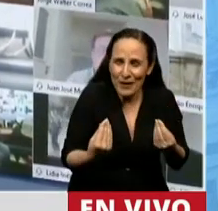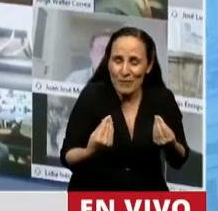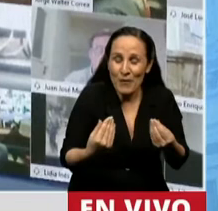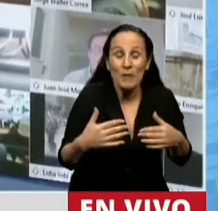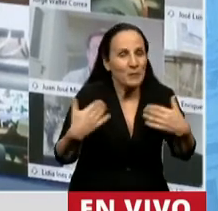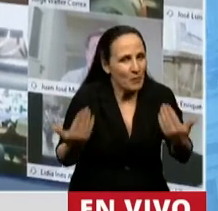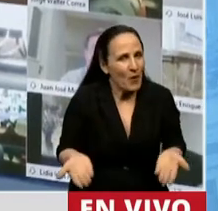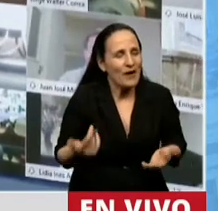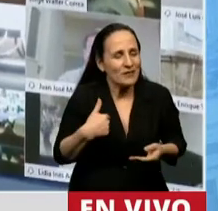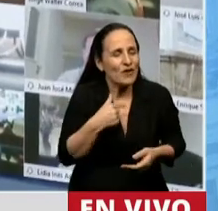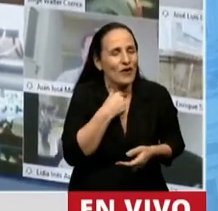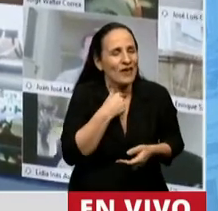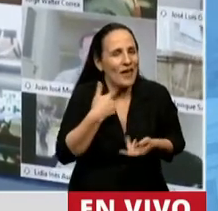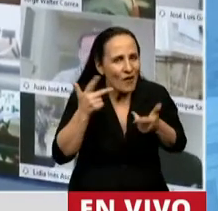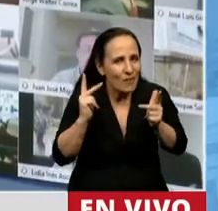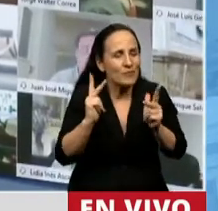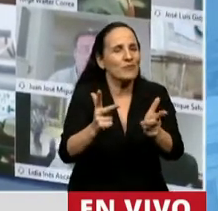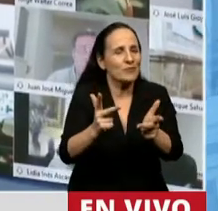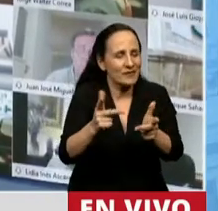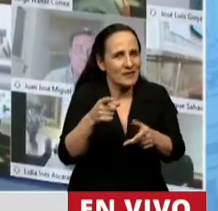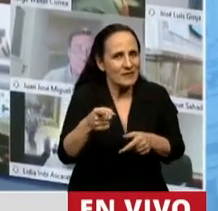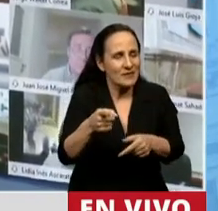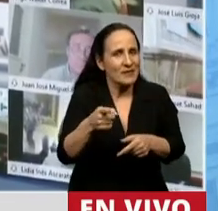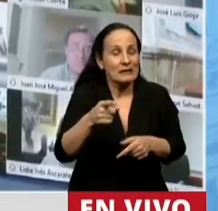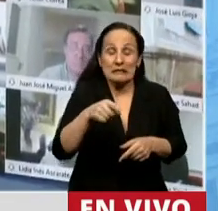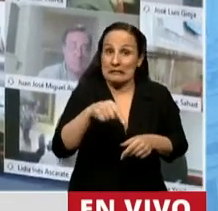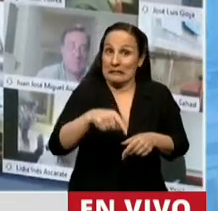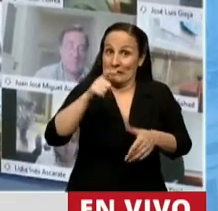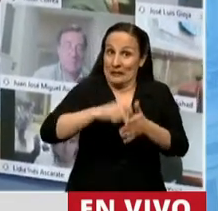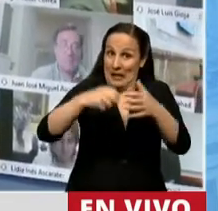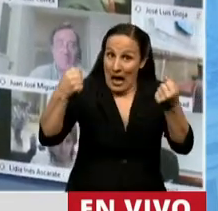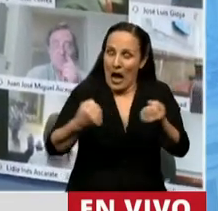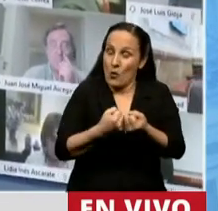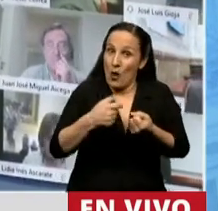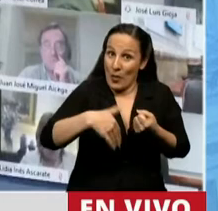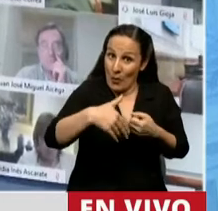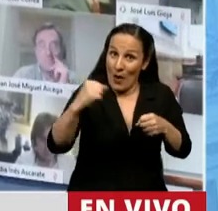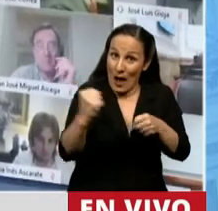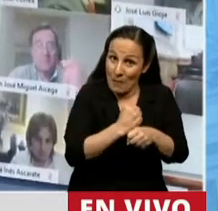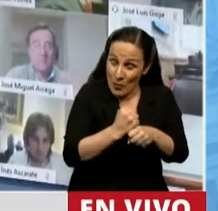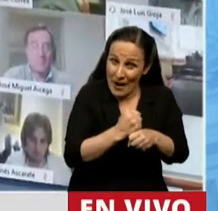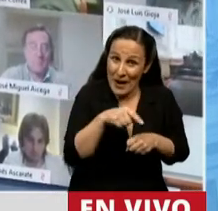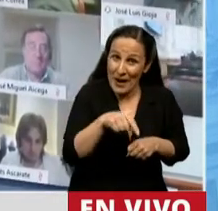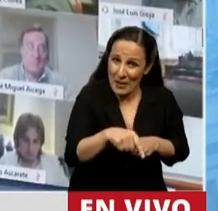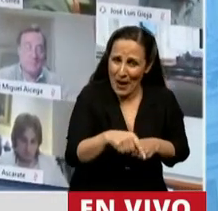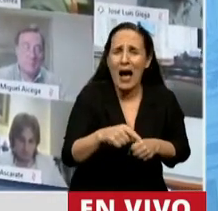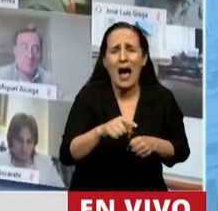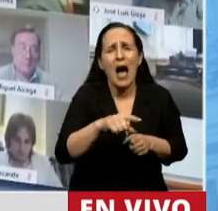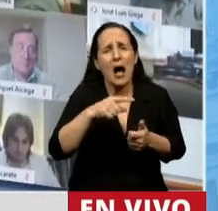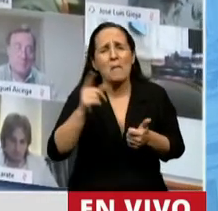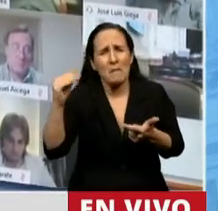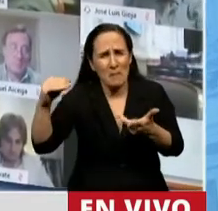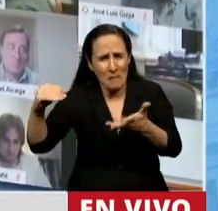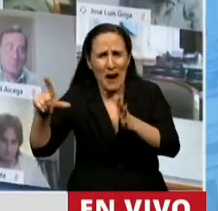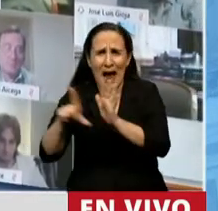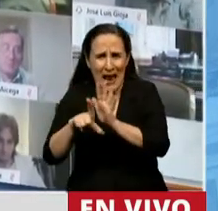destacar que considero la aprobación de este acuerdo, así como otras leyes que son necesarias